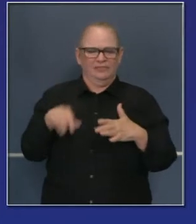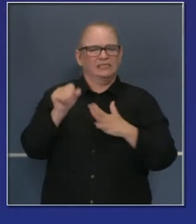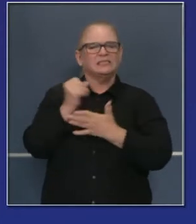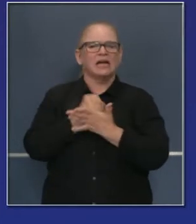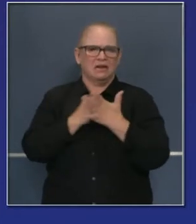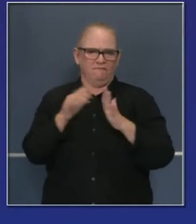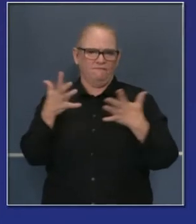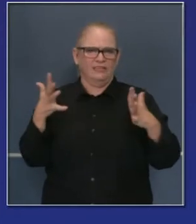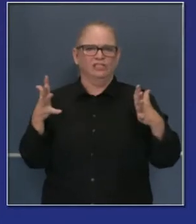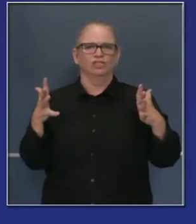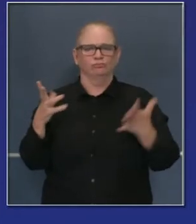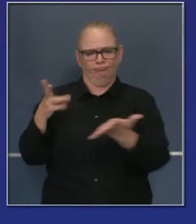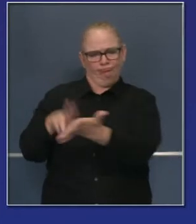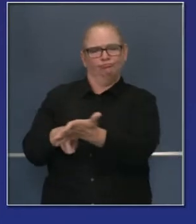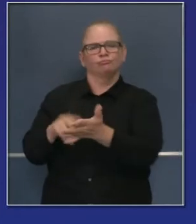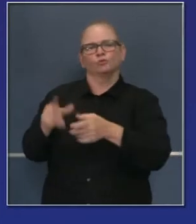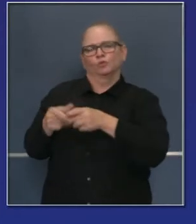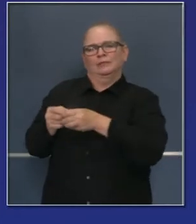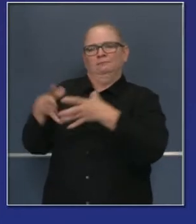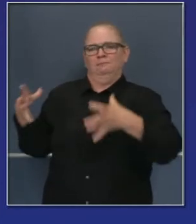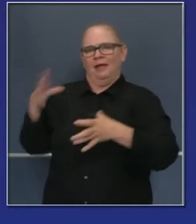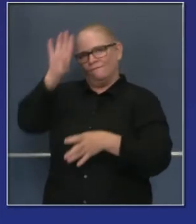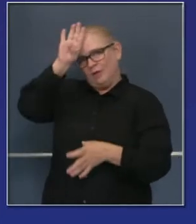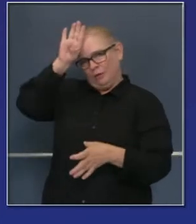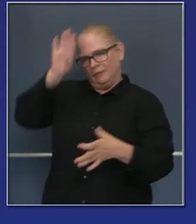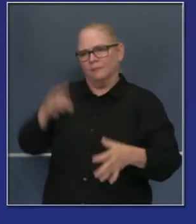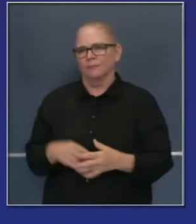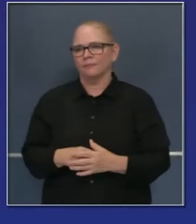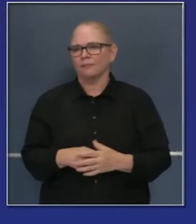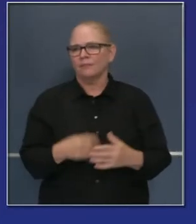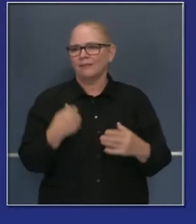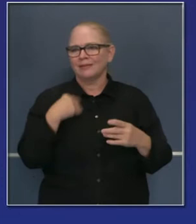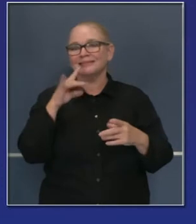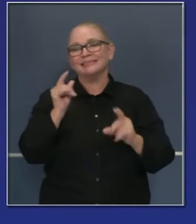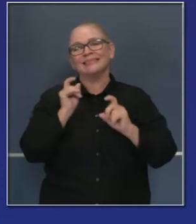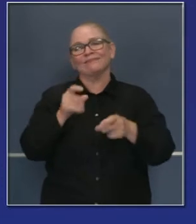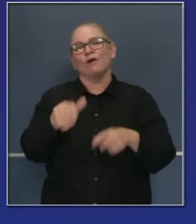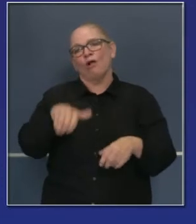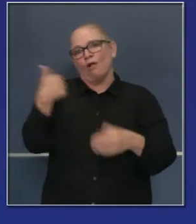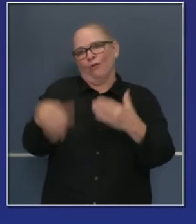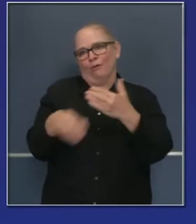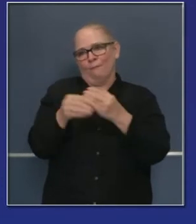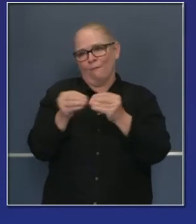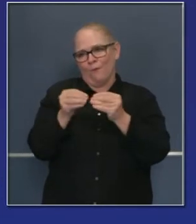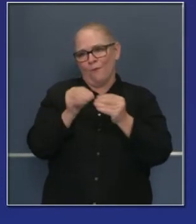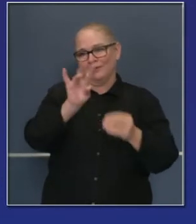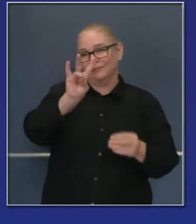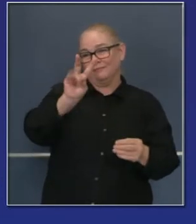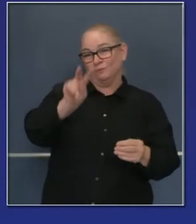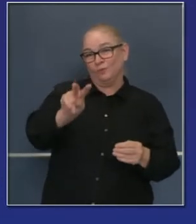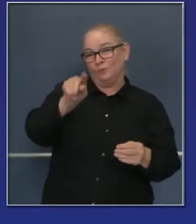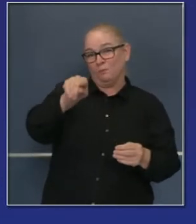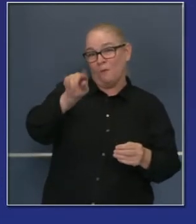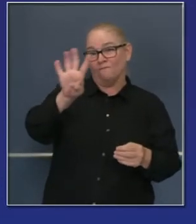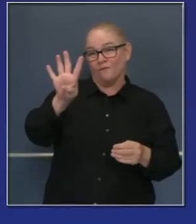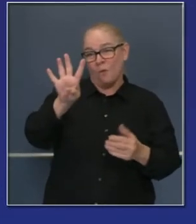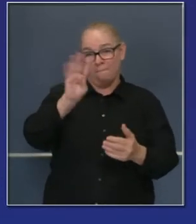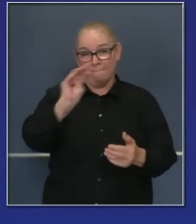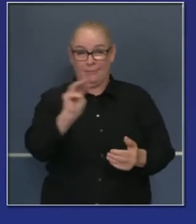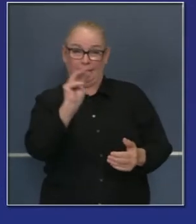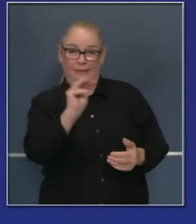llevará a estar donde estamos hoy en día. Estamos complementándolo con otros 72.4 millones de dólares